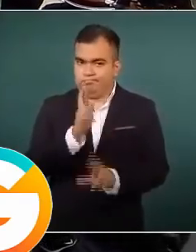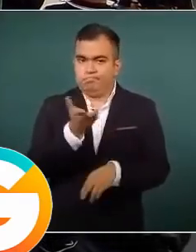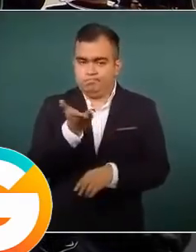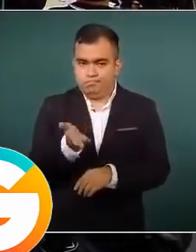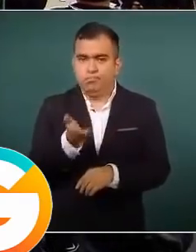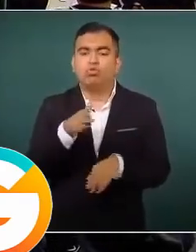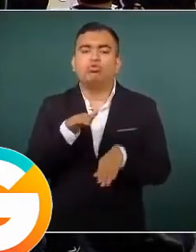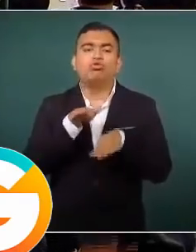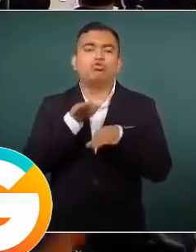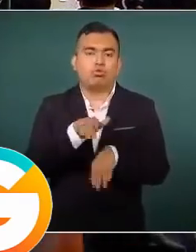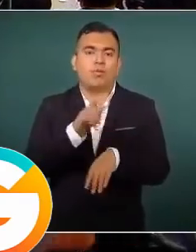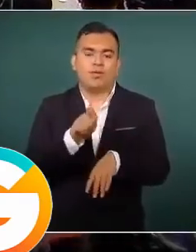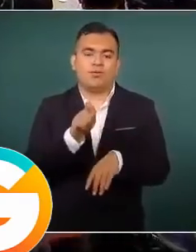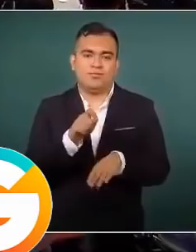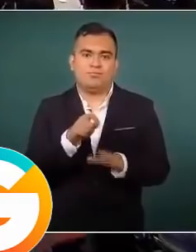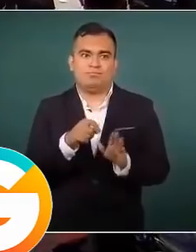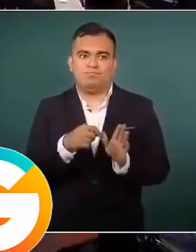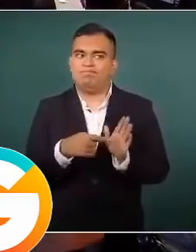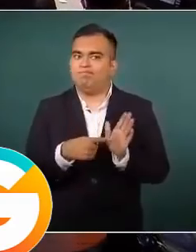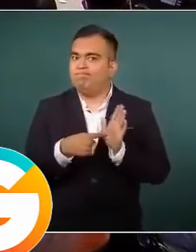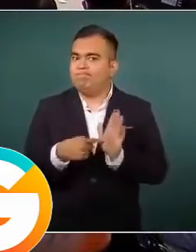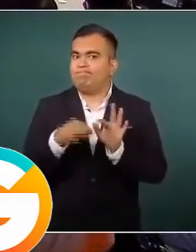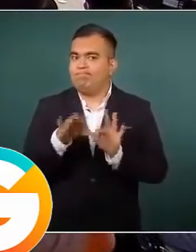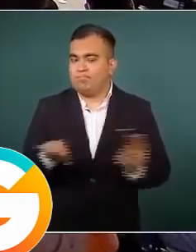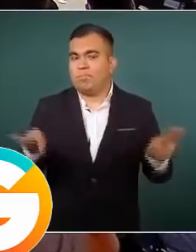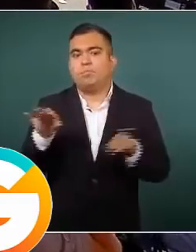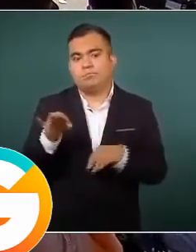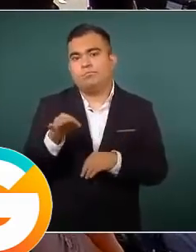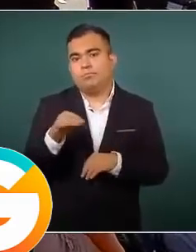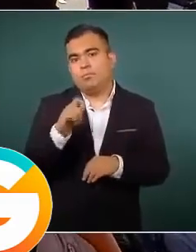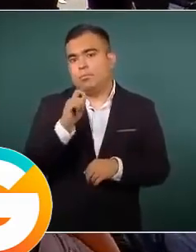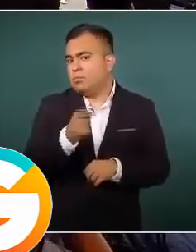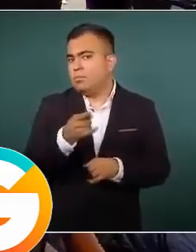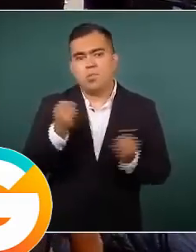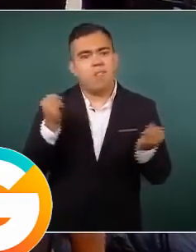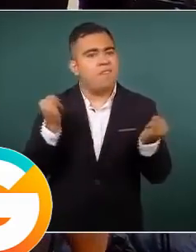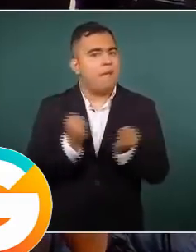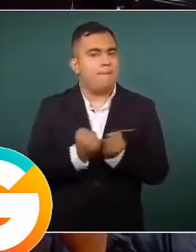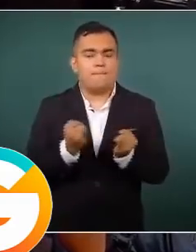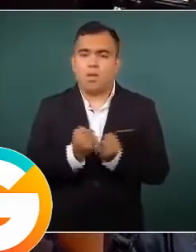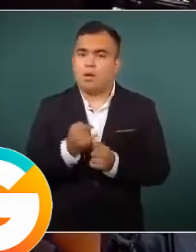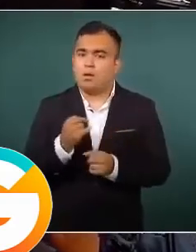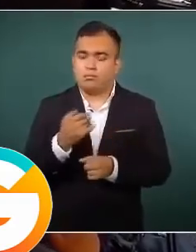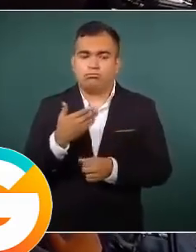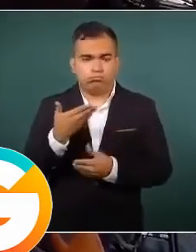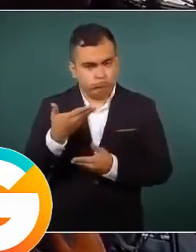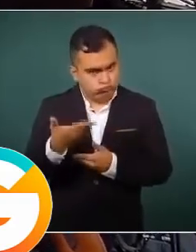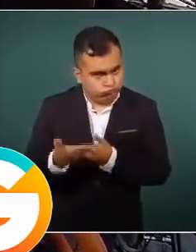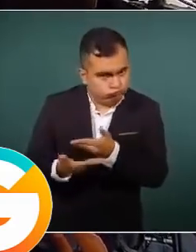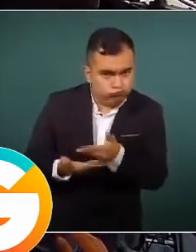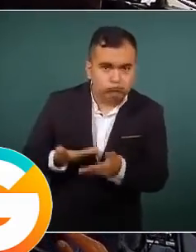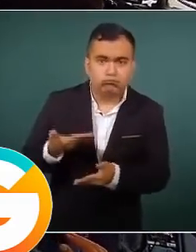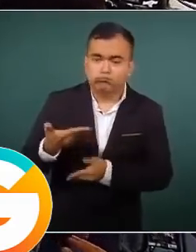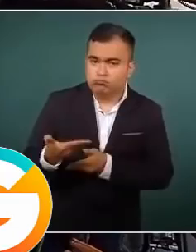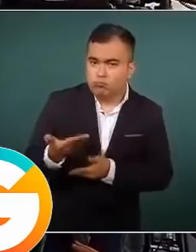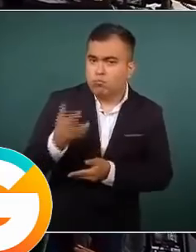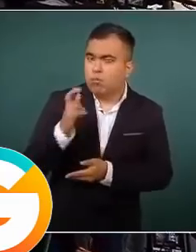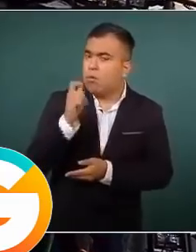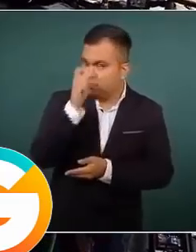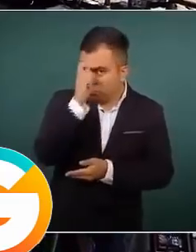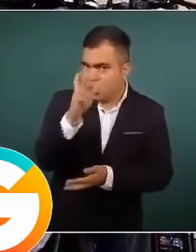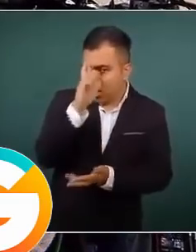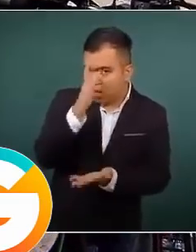desplegado, también en muy buenos términos, de manera respetuosa.